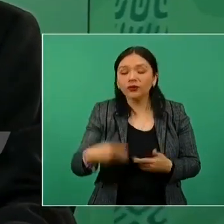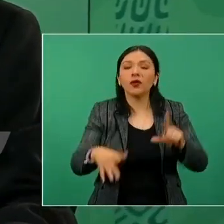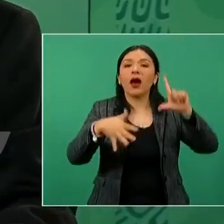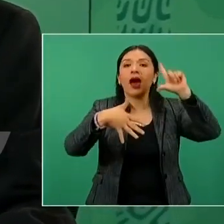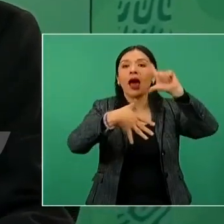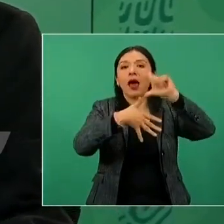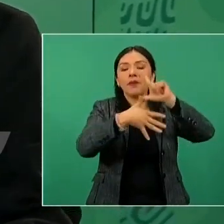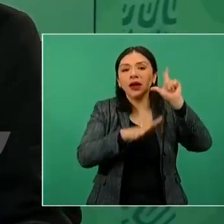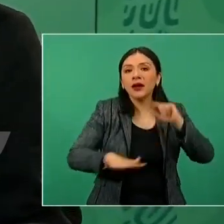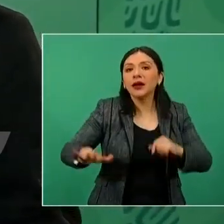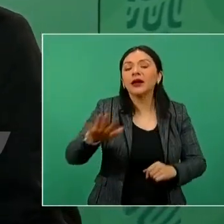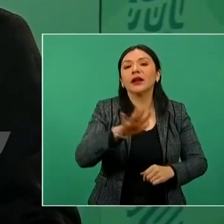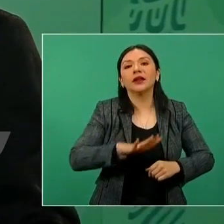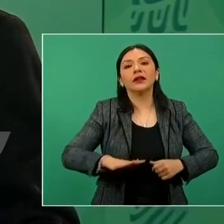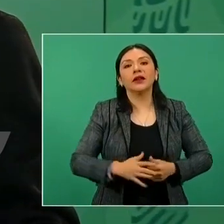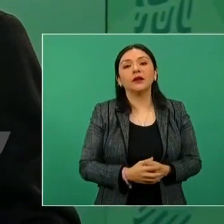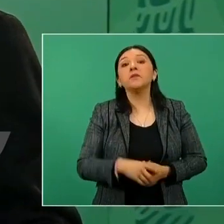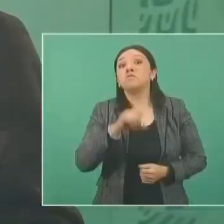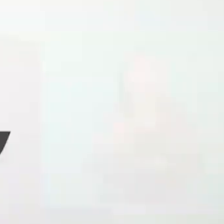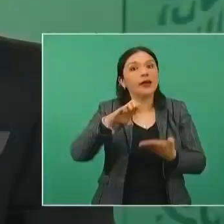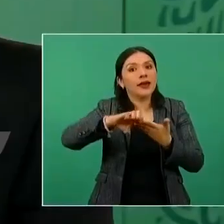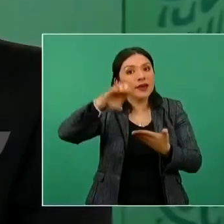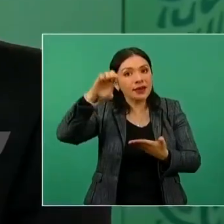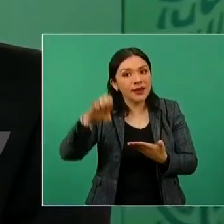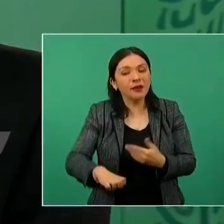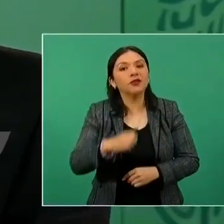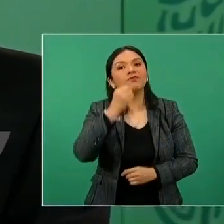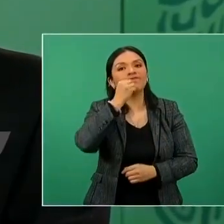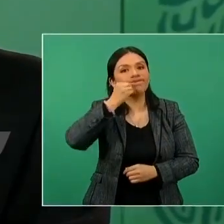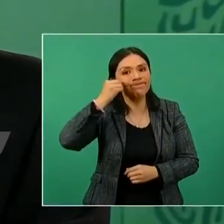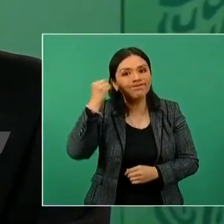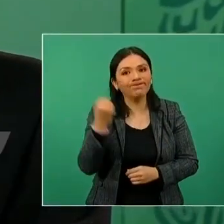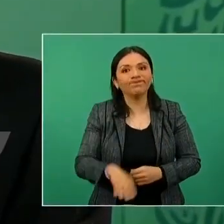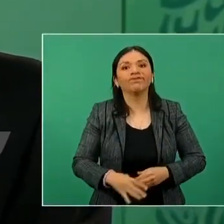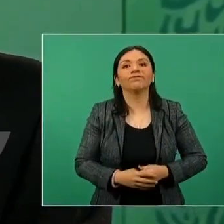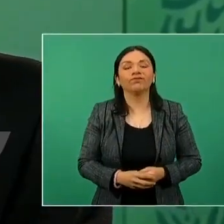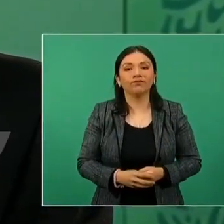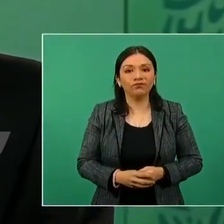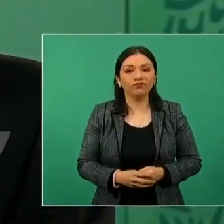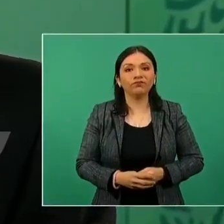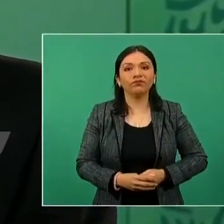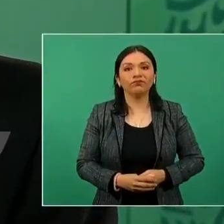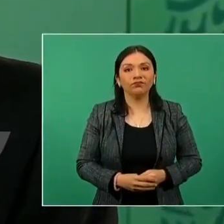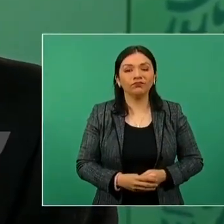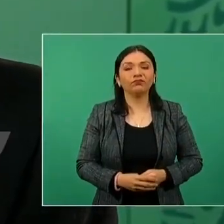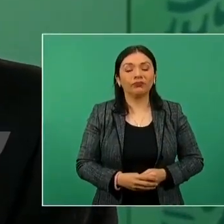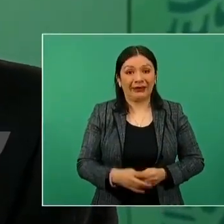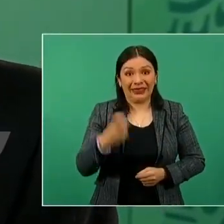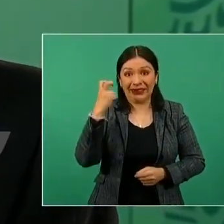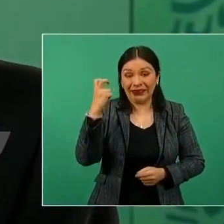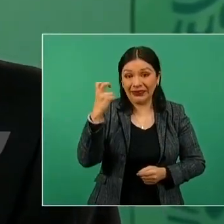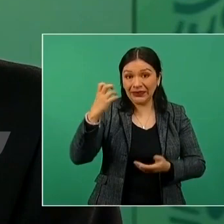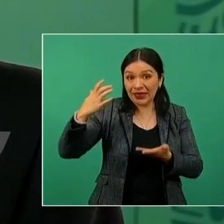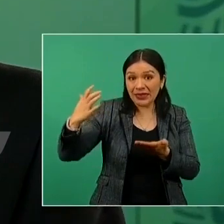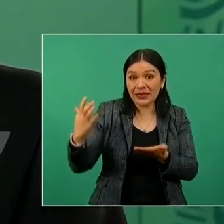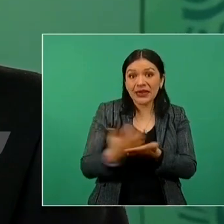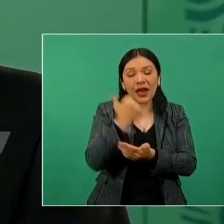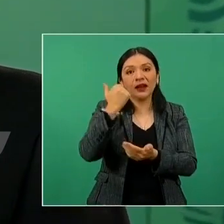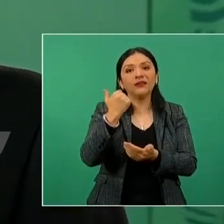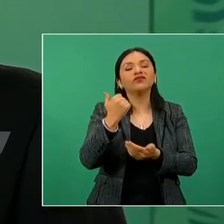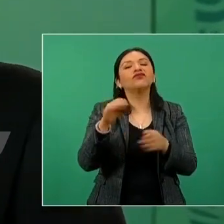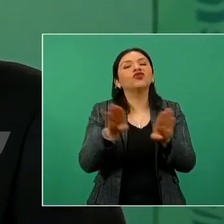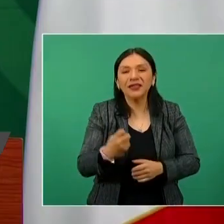y para el mundo. Es un triunfo de la